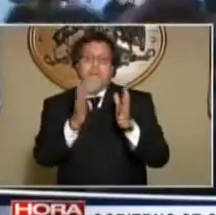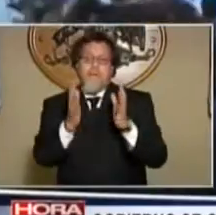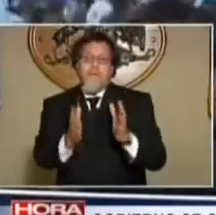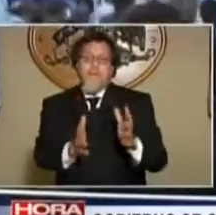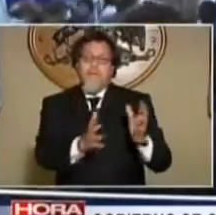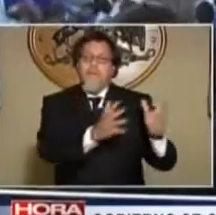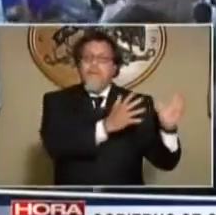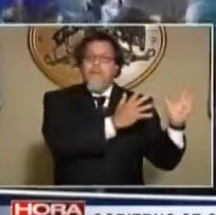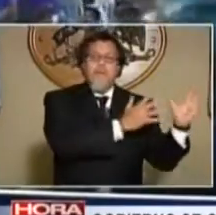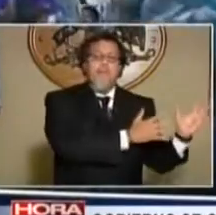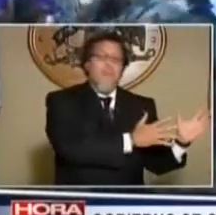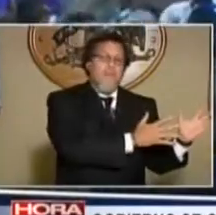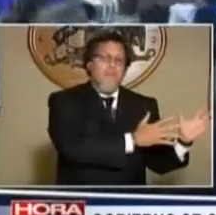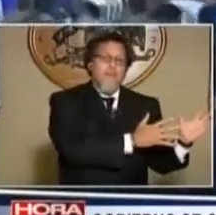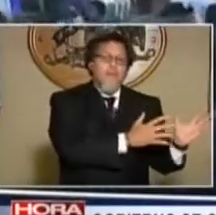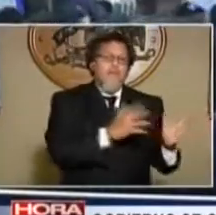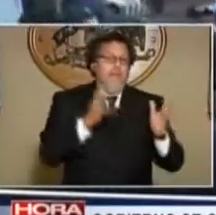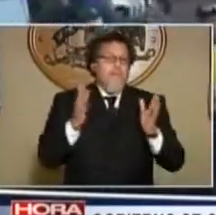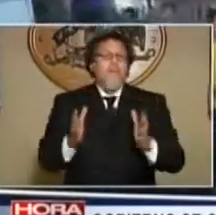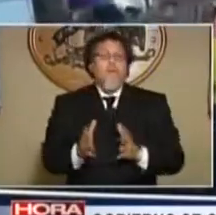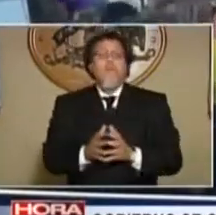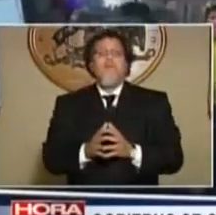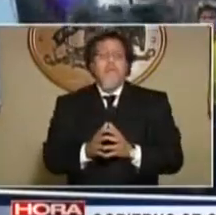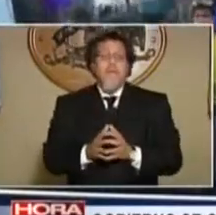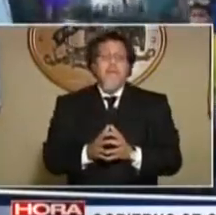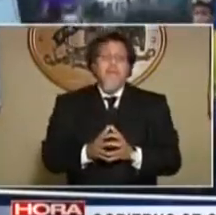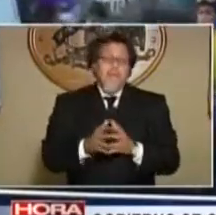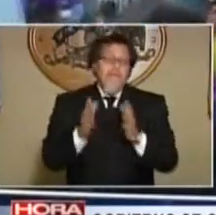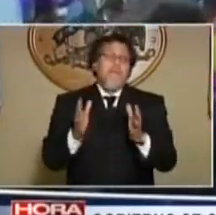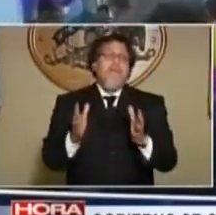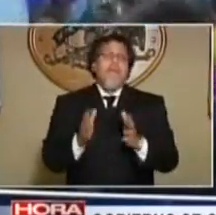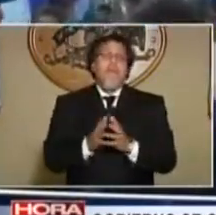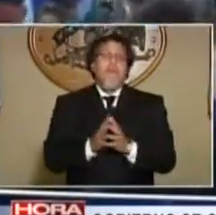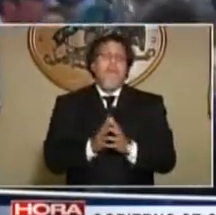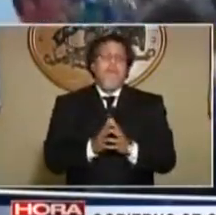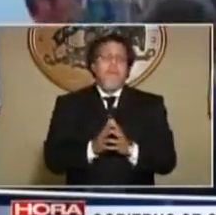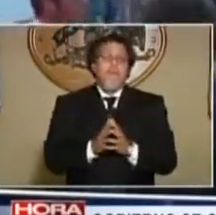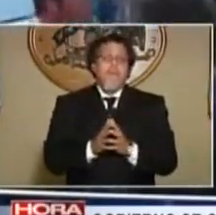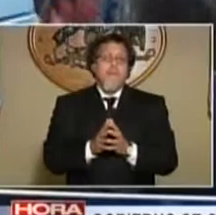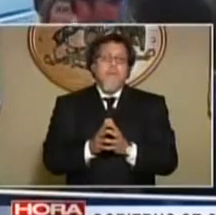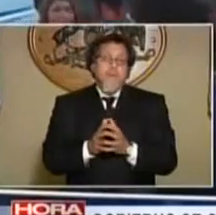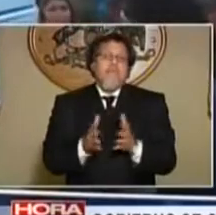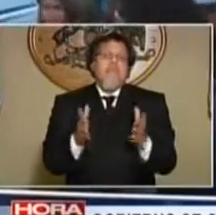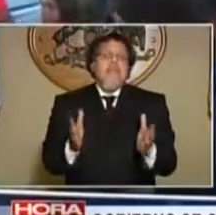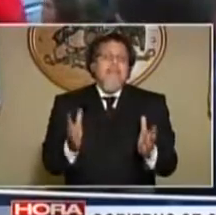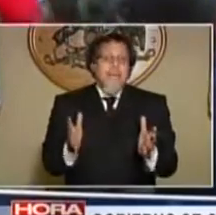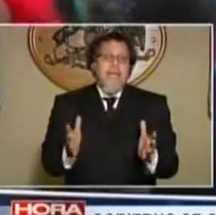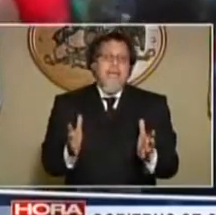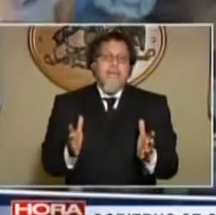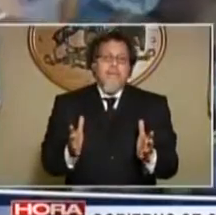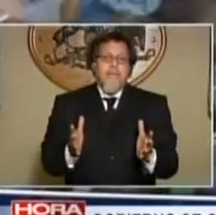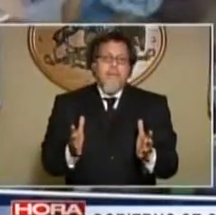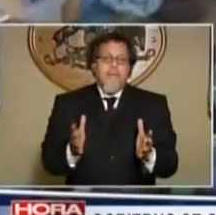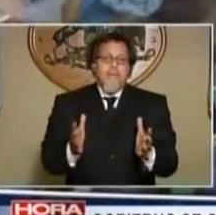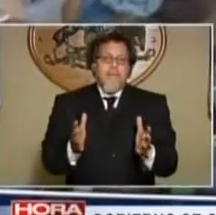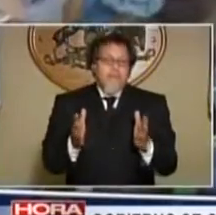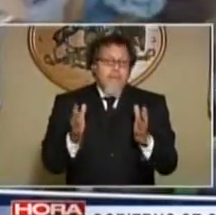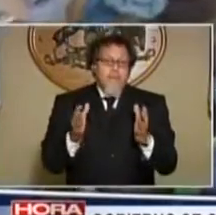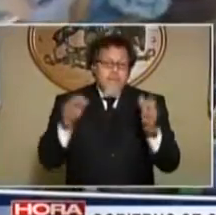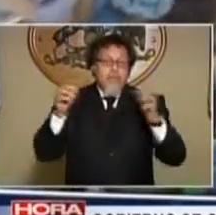desplazarse para una vivienda y una mejora mejor. Y respecto a aquellos que no quieran, tal vez va a haber que buscar el espacio, porque esa es la realidad que hay.